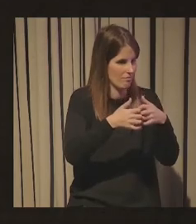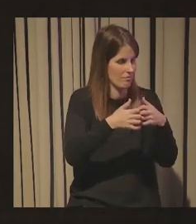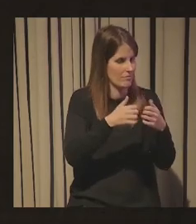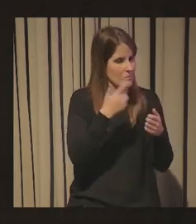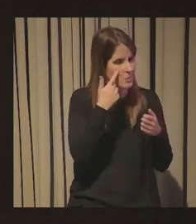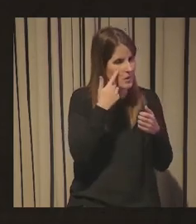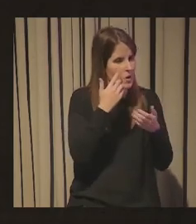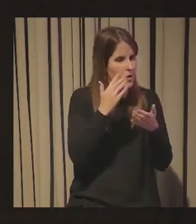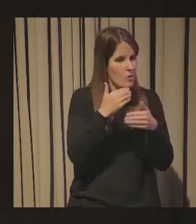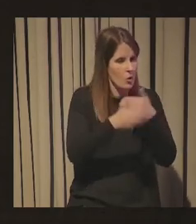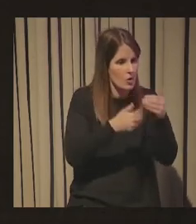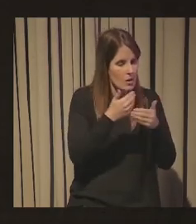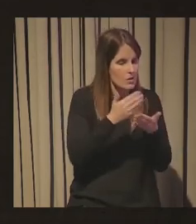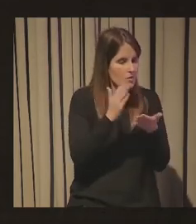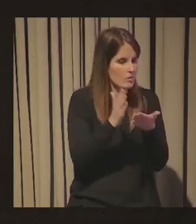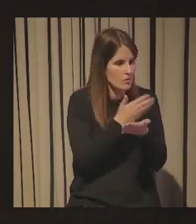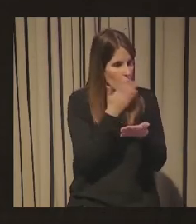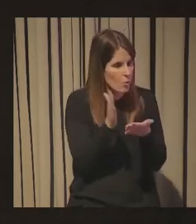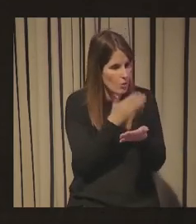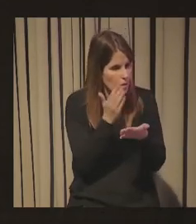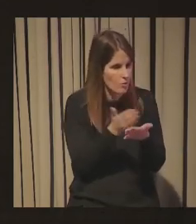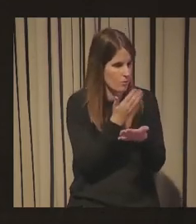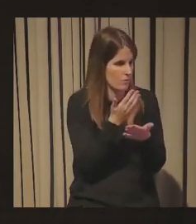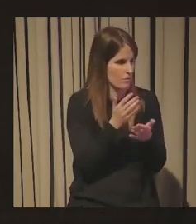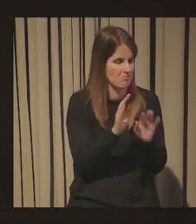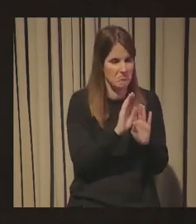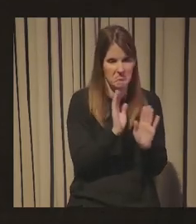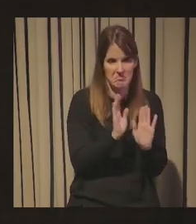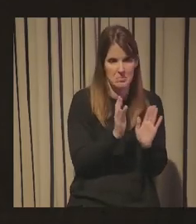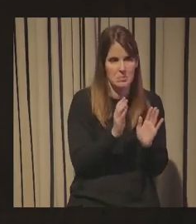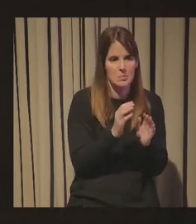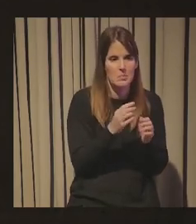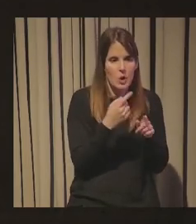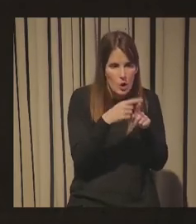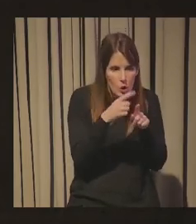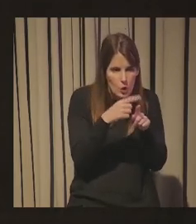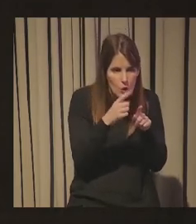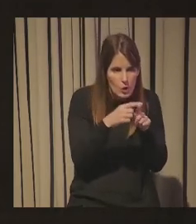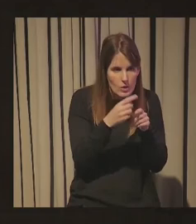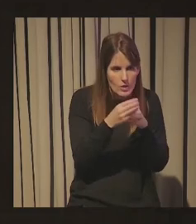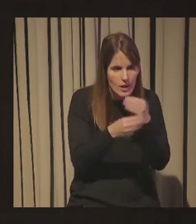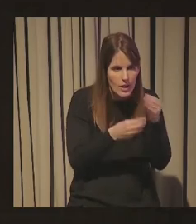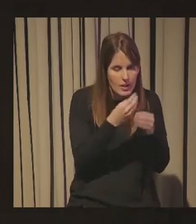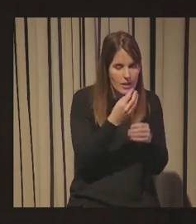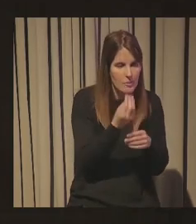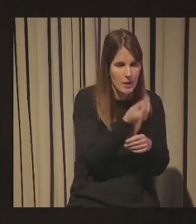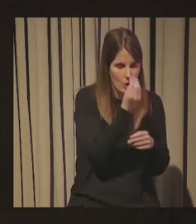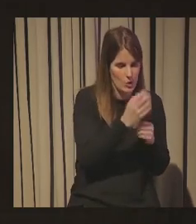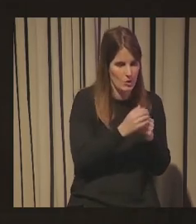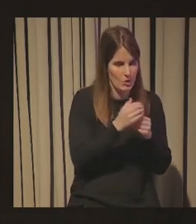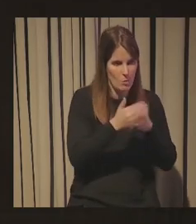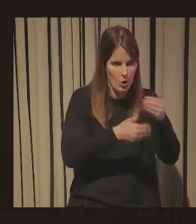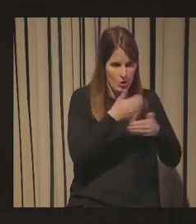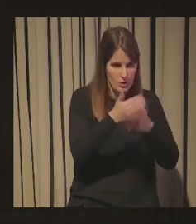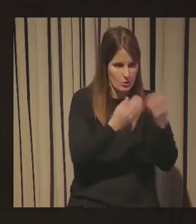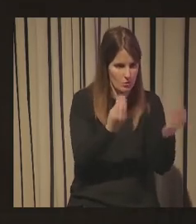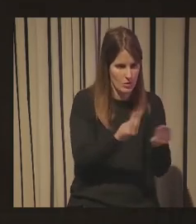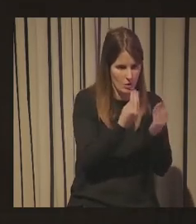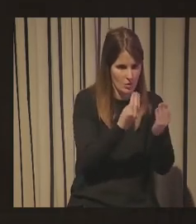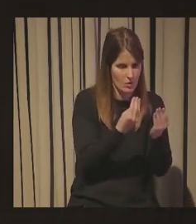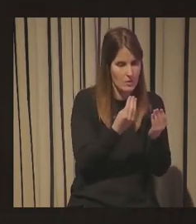cosas en hacer mejor las cosas en no hacer mejores cosas que es distinto ¿vale?